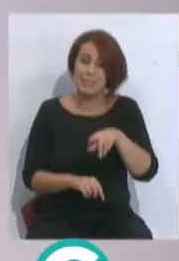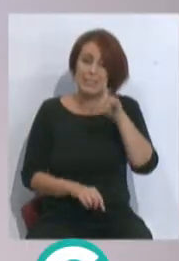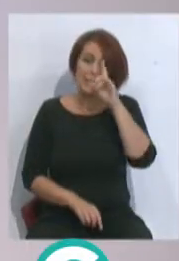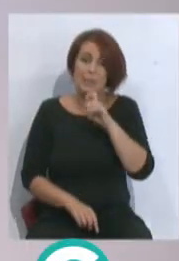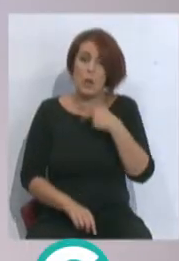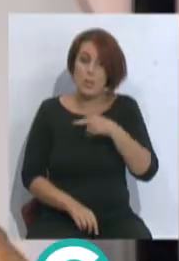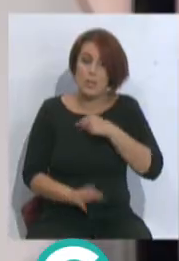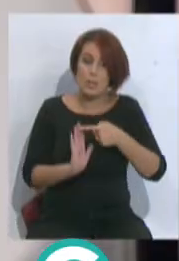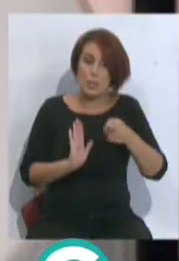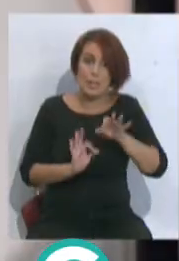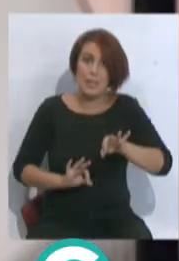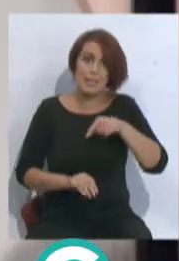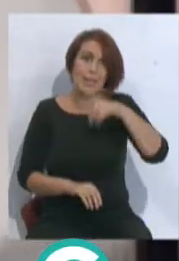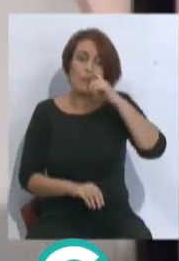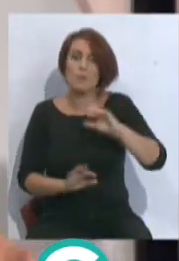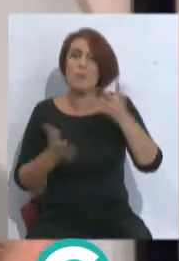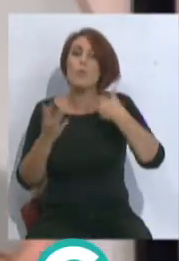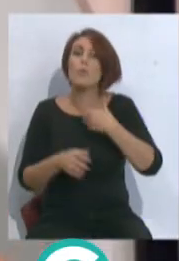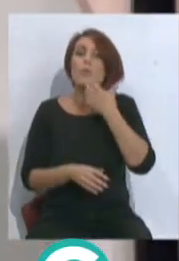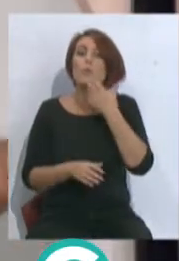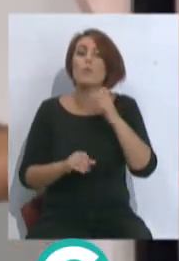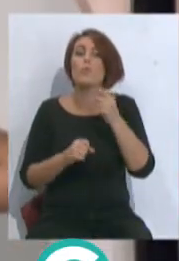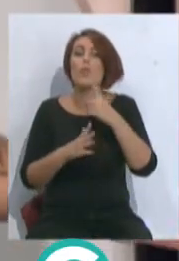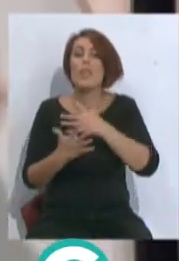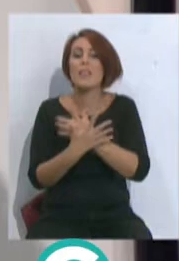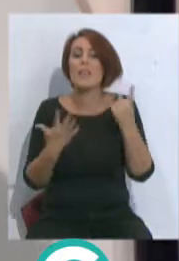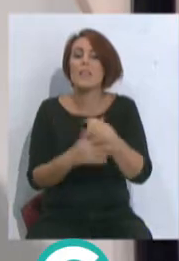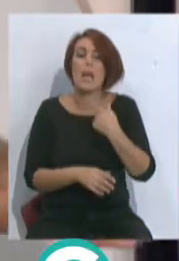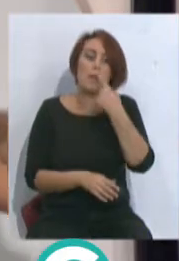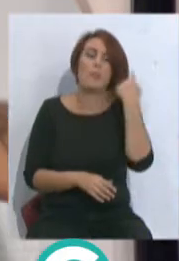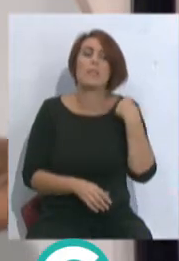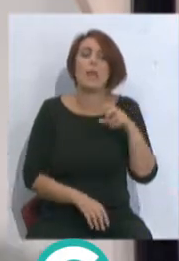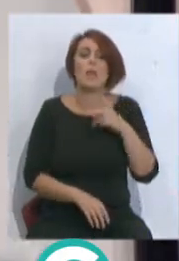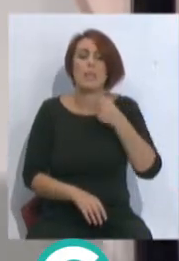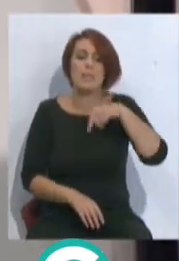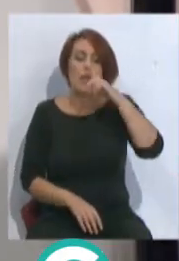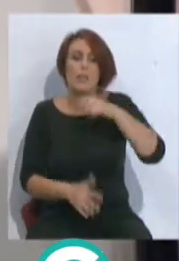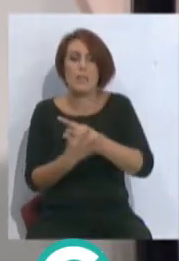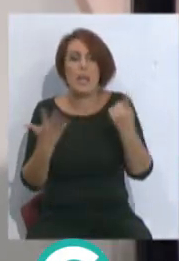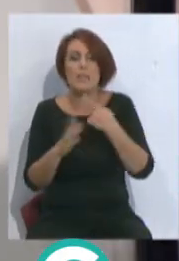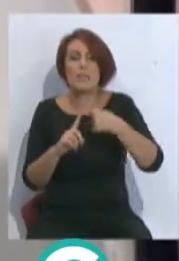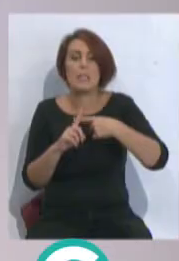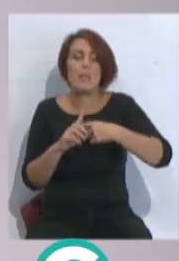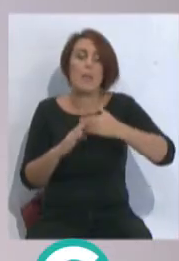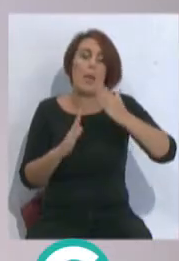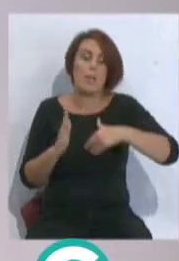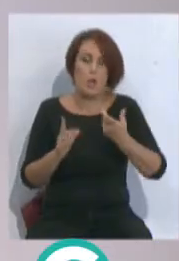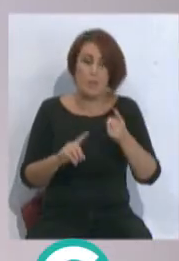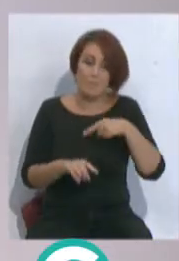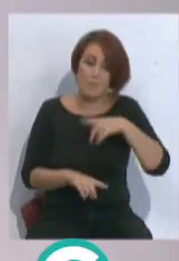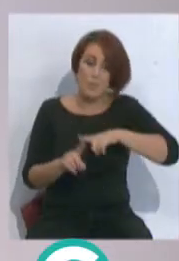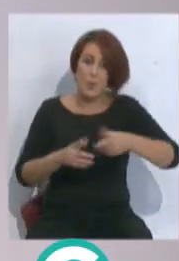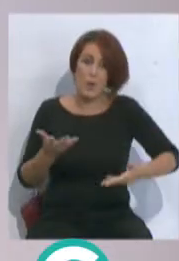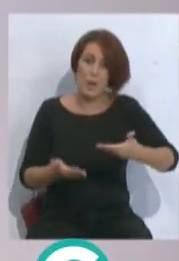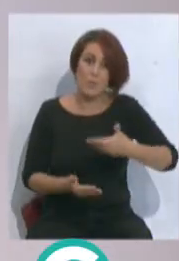un mérito. salvamos. Y a lo menos nos salvamos el 16. Hombre, es que el año pasado el 12, el muy bajo de nivel. Es el problema de comparar. Porque te he dicho que lo que